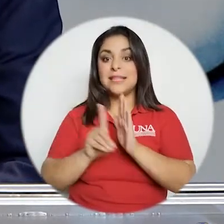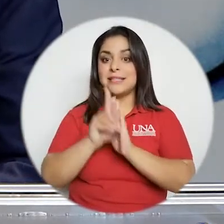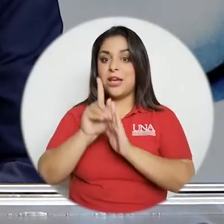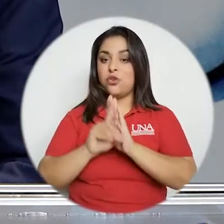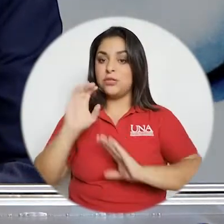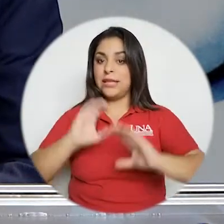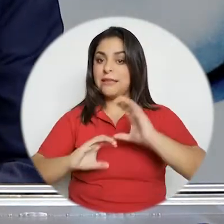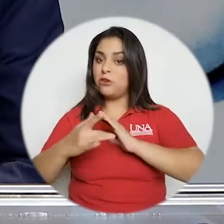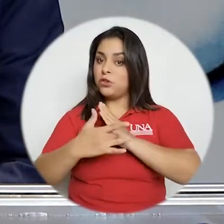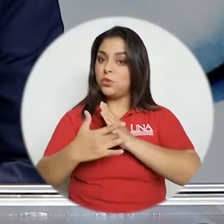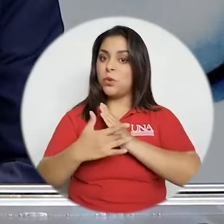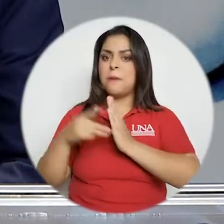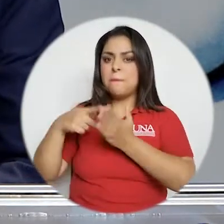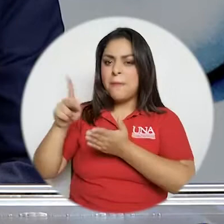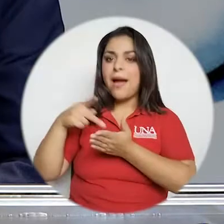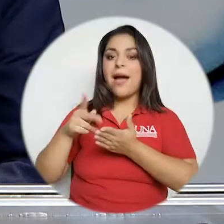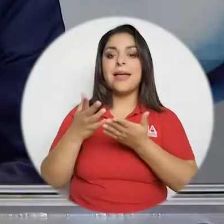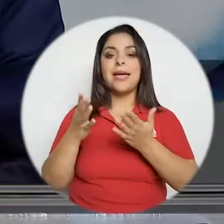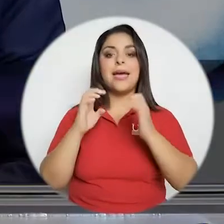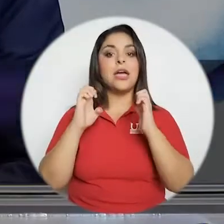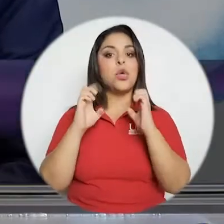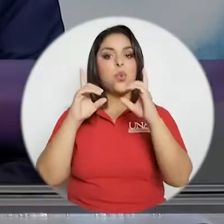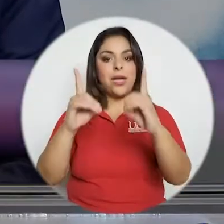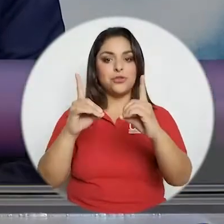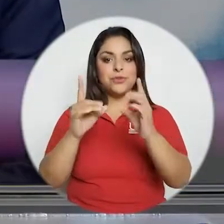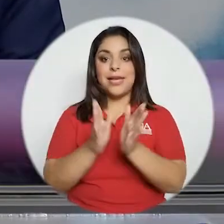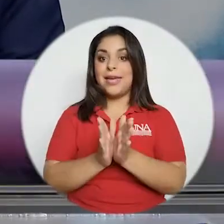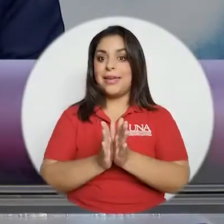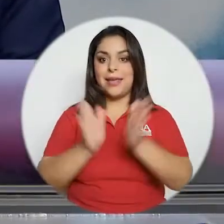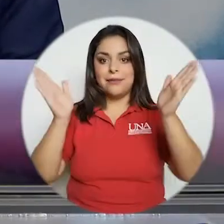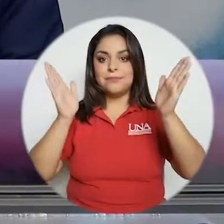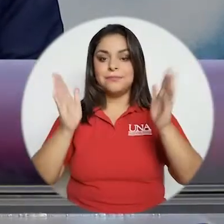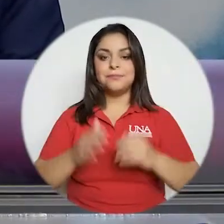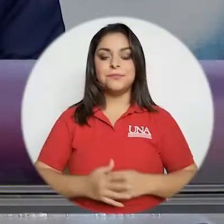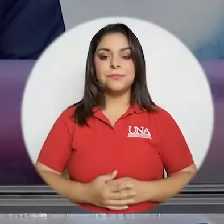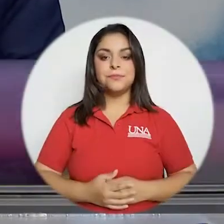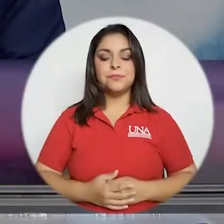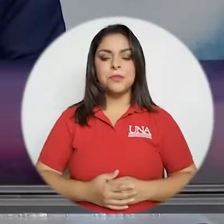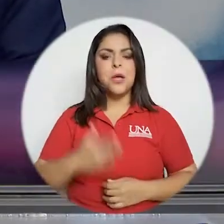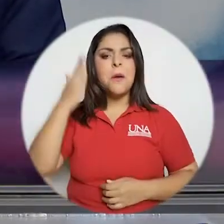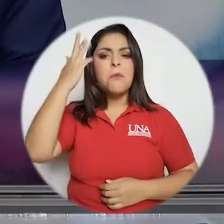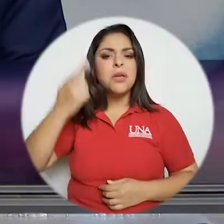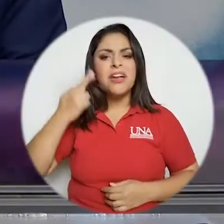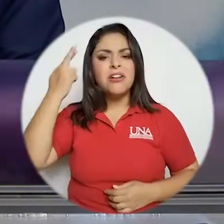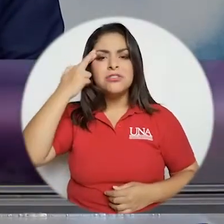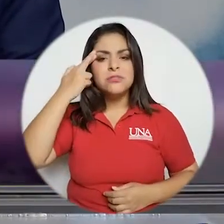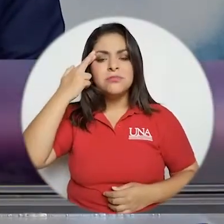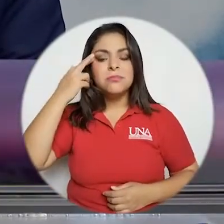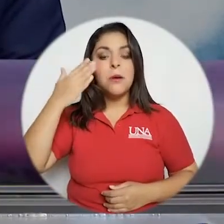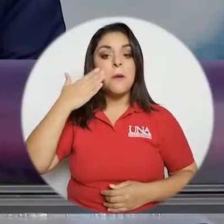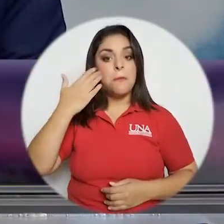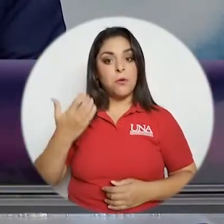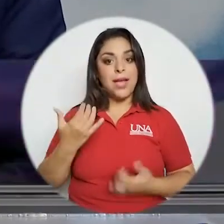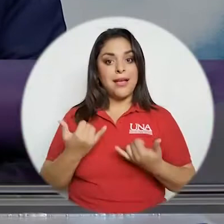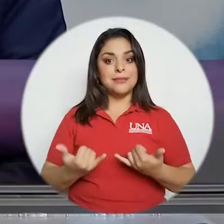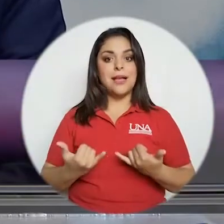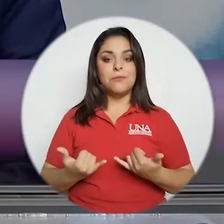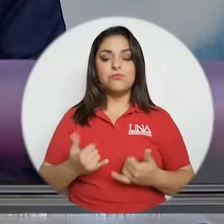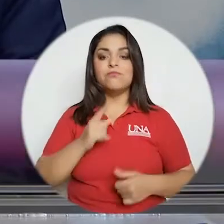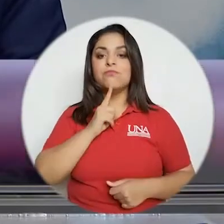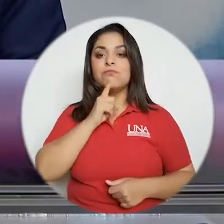desarrollo científico tecnológico y su inversión en educación en términos generales ¿por qué razón? porque